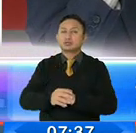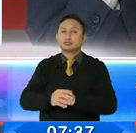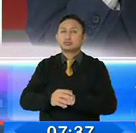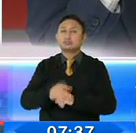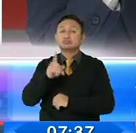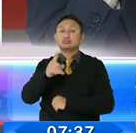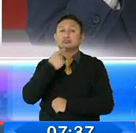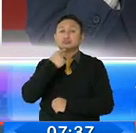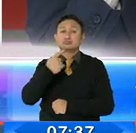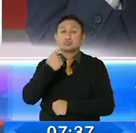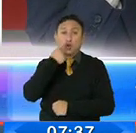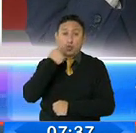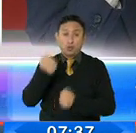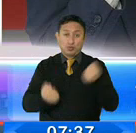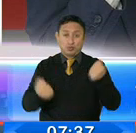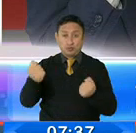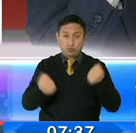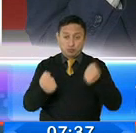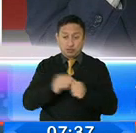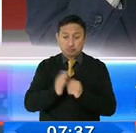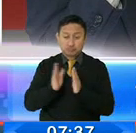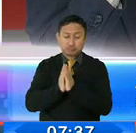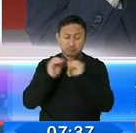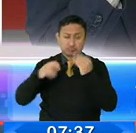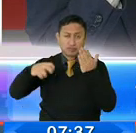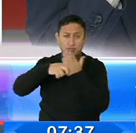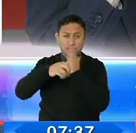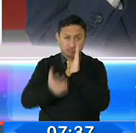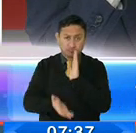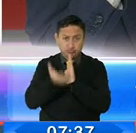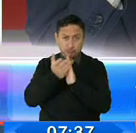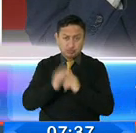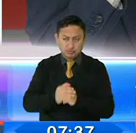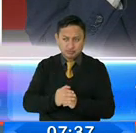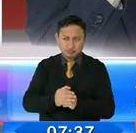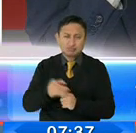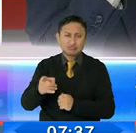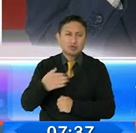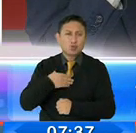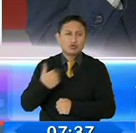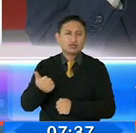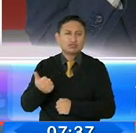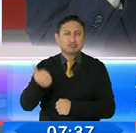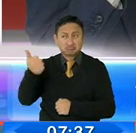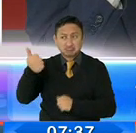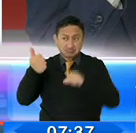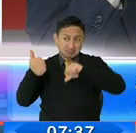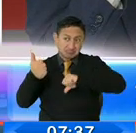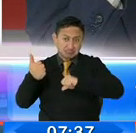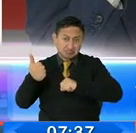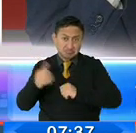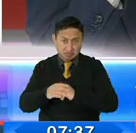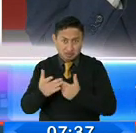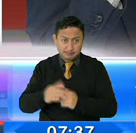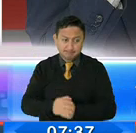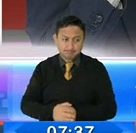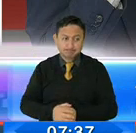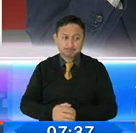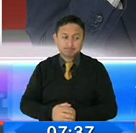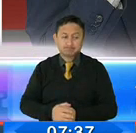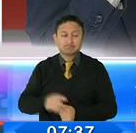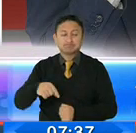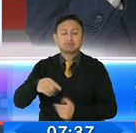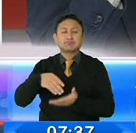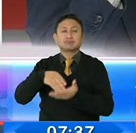aumento de las tarifas? Bueno, esto hemos venido trabajando, eh, de, con la, de la mano con la Comisión de Movilidad, los, los